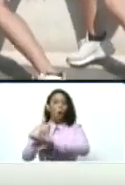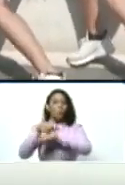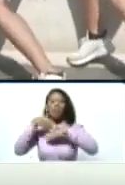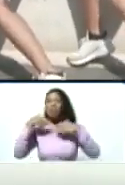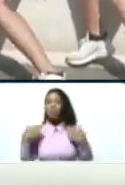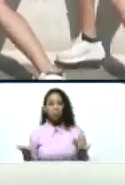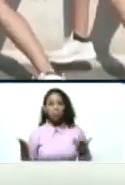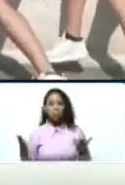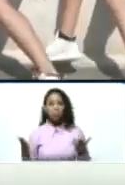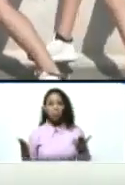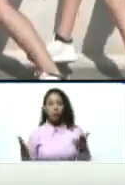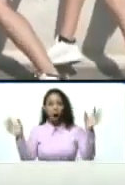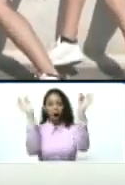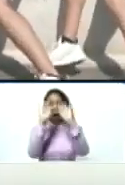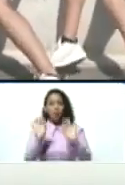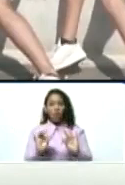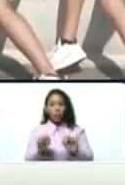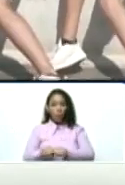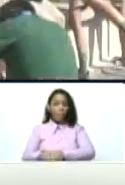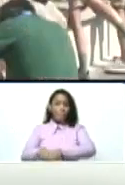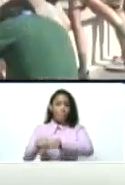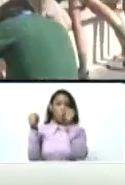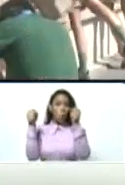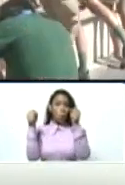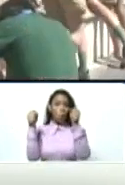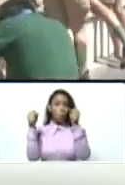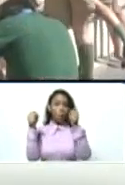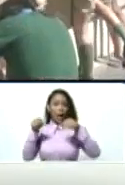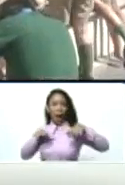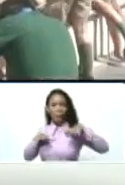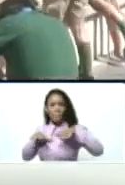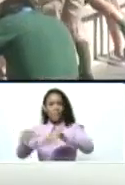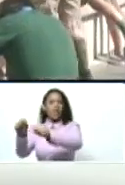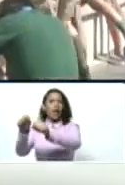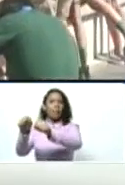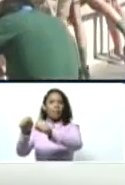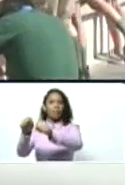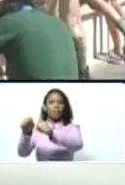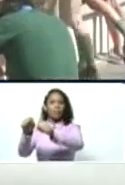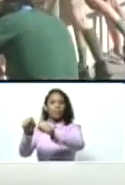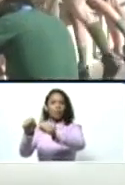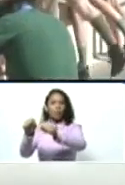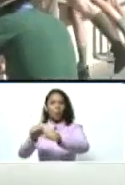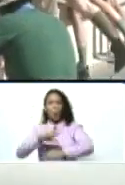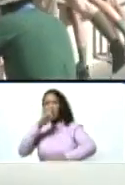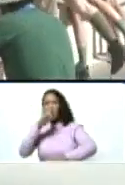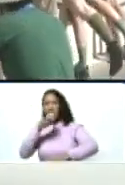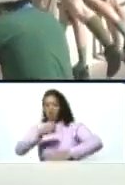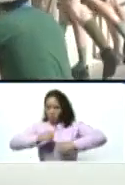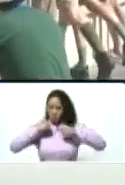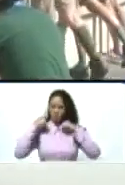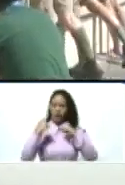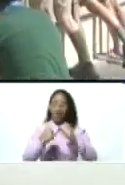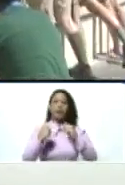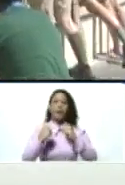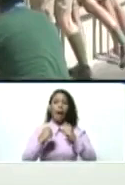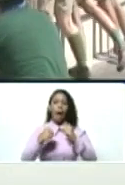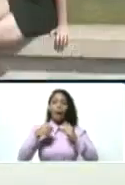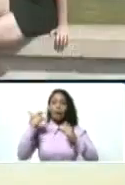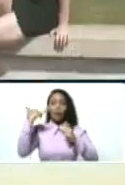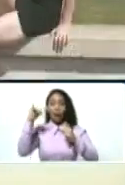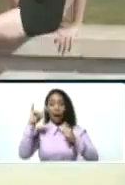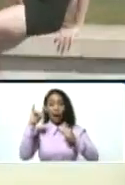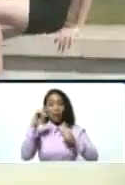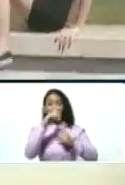Del modelo destructivo del capitalismo salvaje y voraz que en 100,